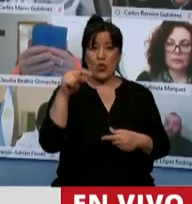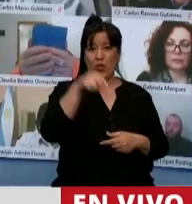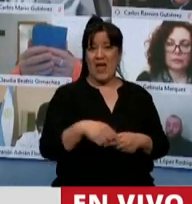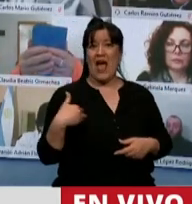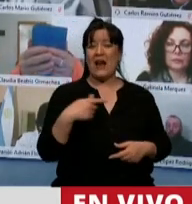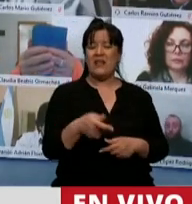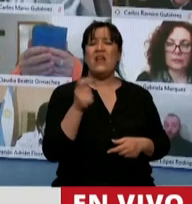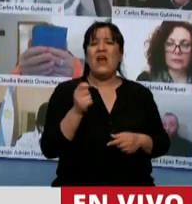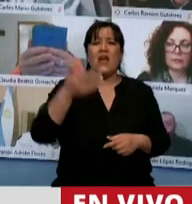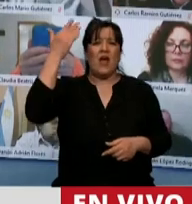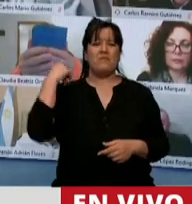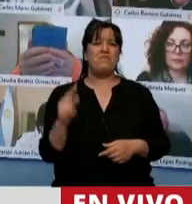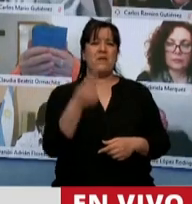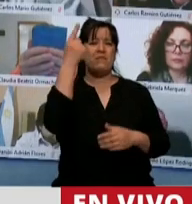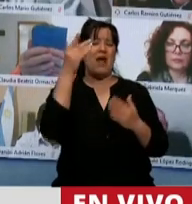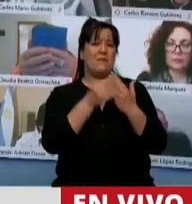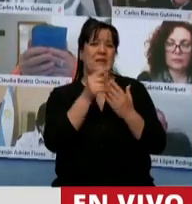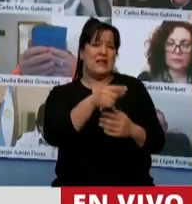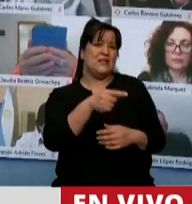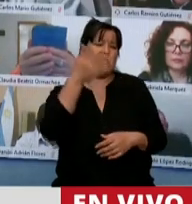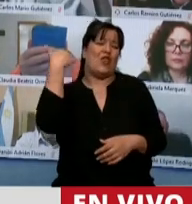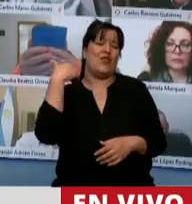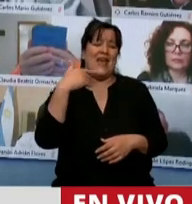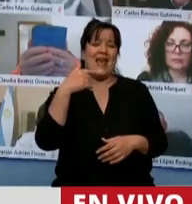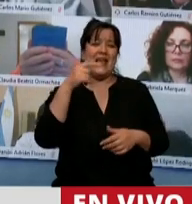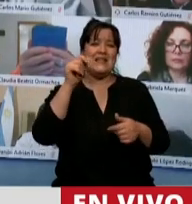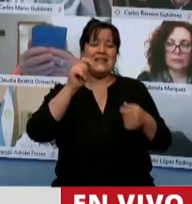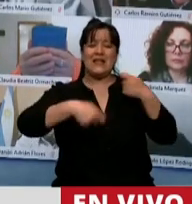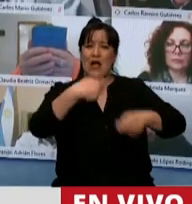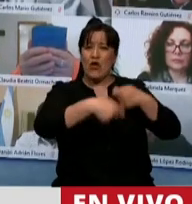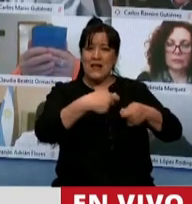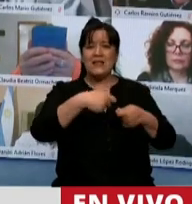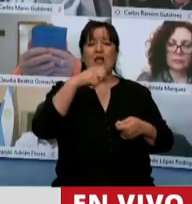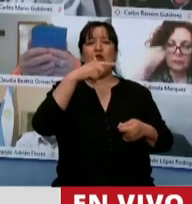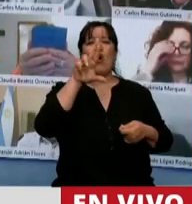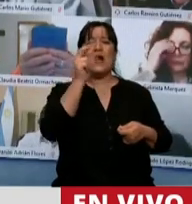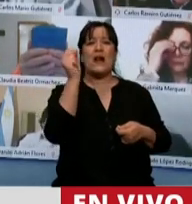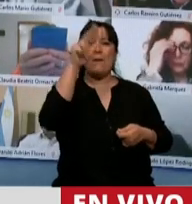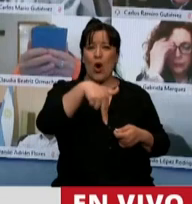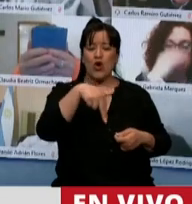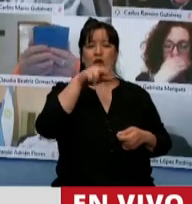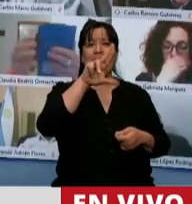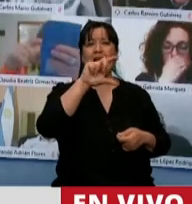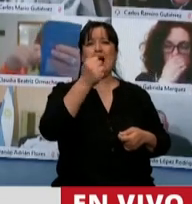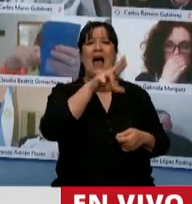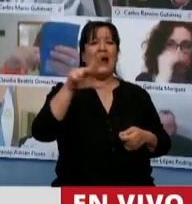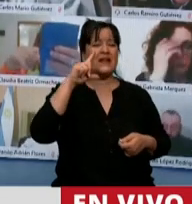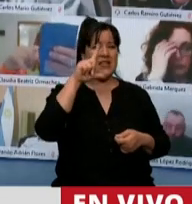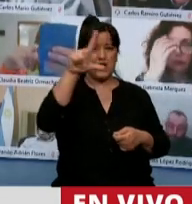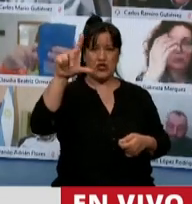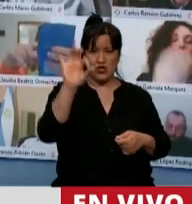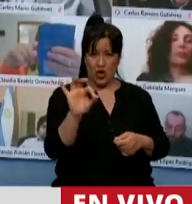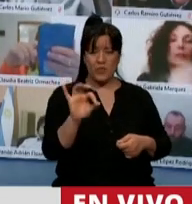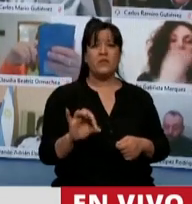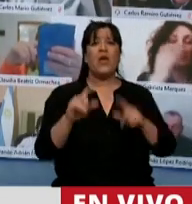Argentina, que fue el sanitarista santiagueño Ramón Carrillo. Vemos con preocupación también